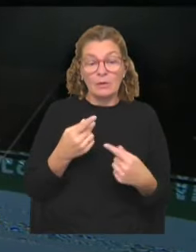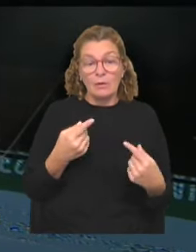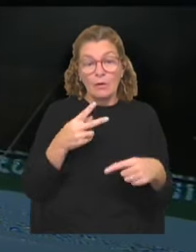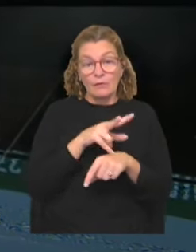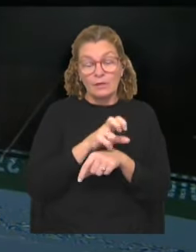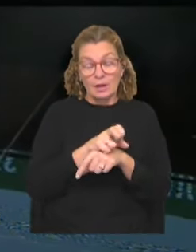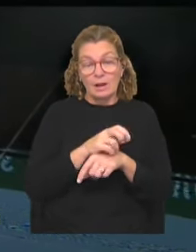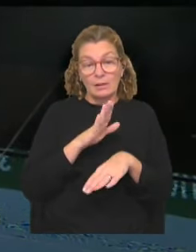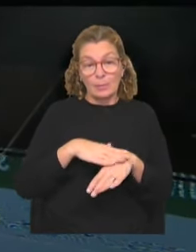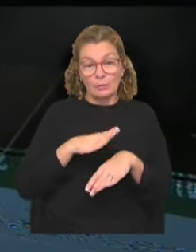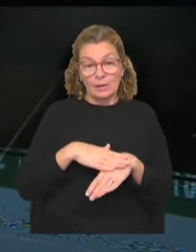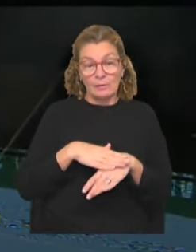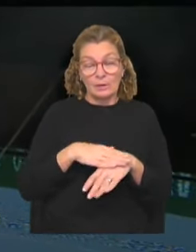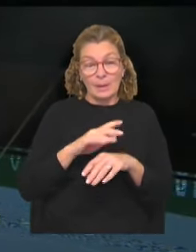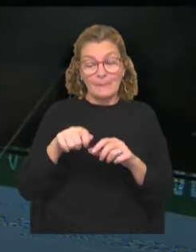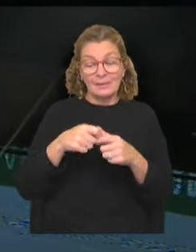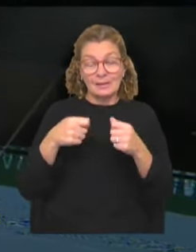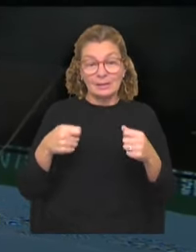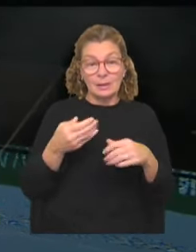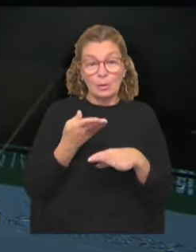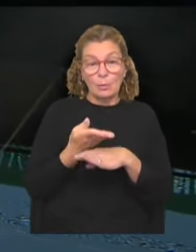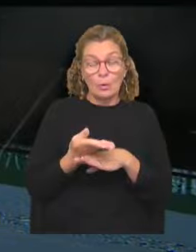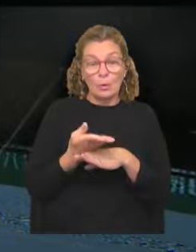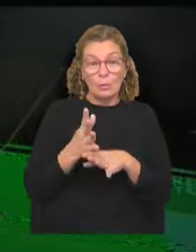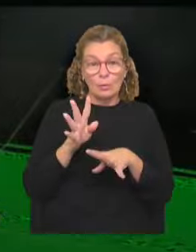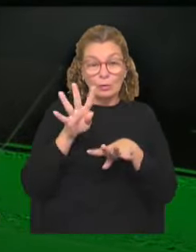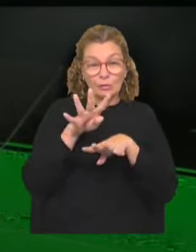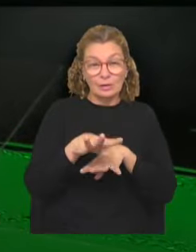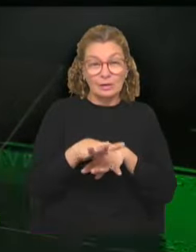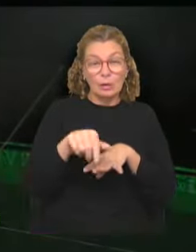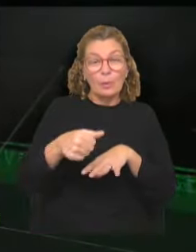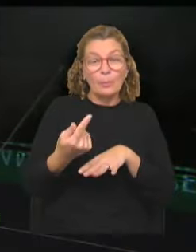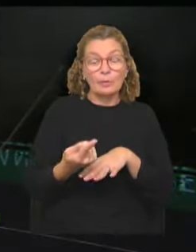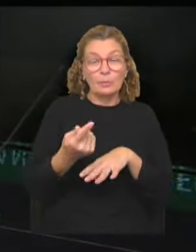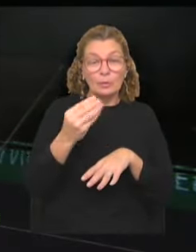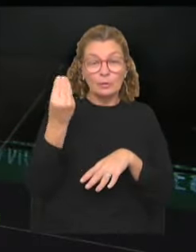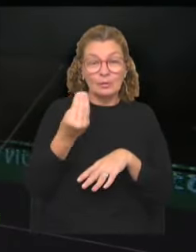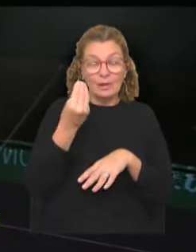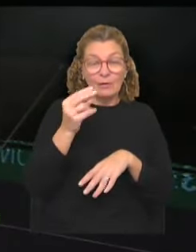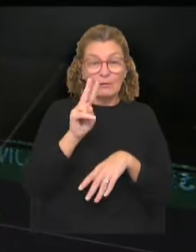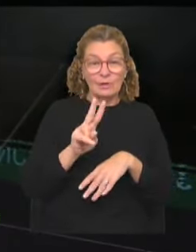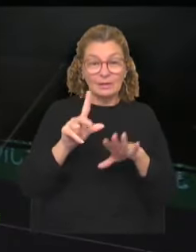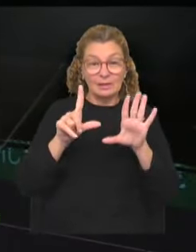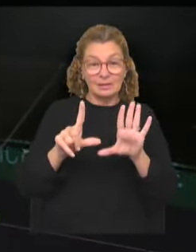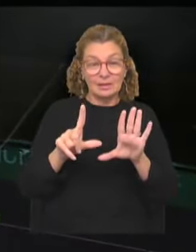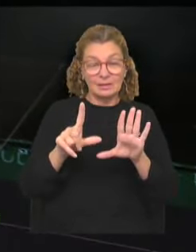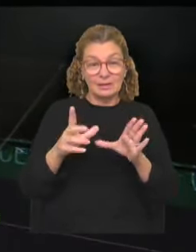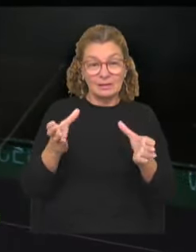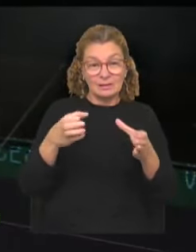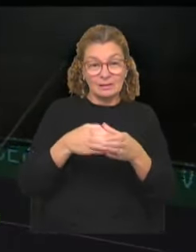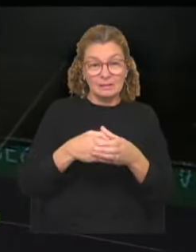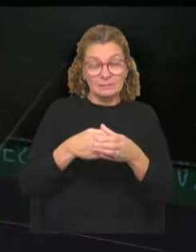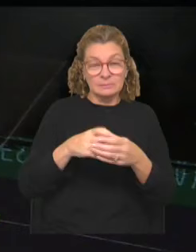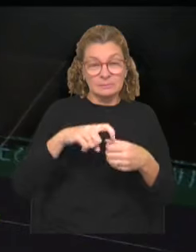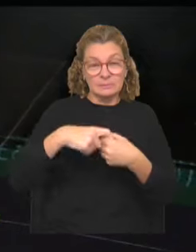fiscal del caso. El PIT-CNT convocó a una concentración para el próximo sábado 27. Esto va a ser en la central sindical